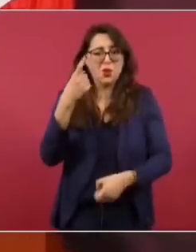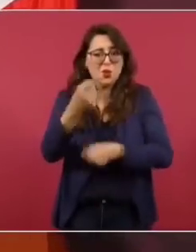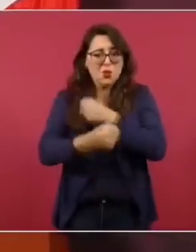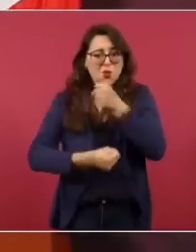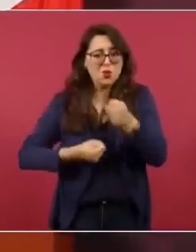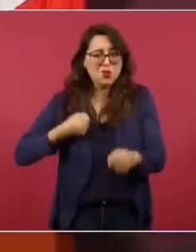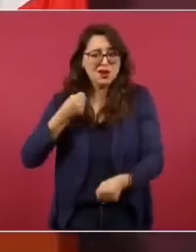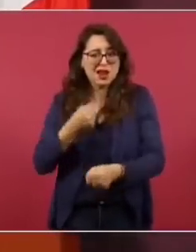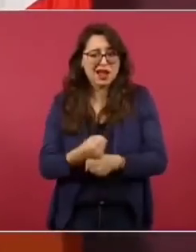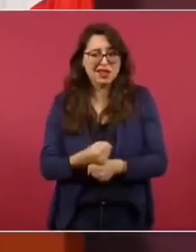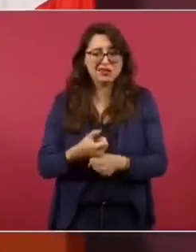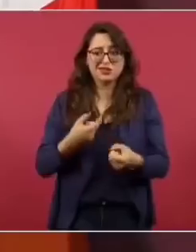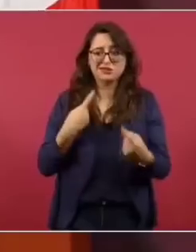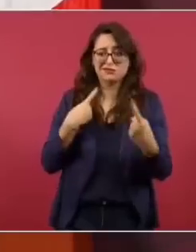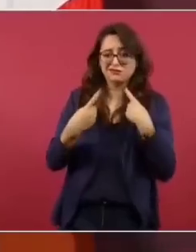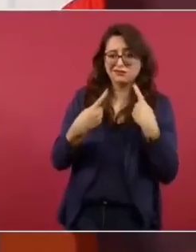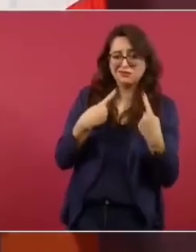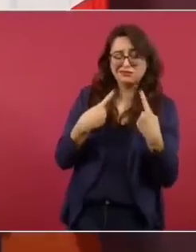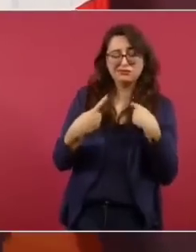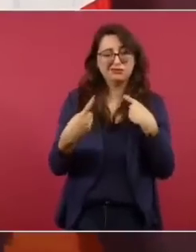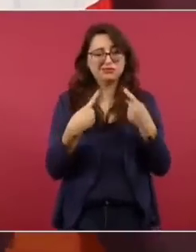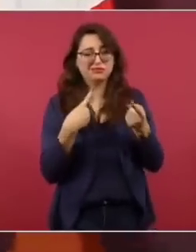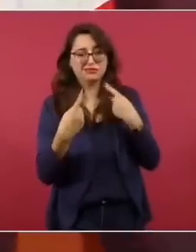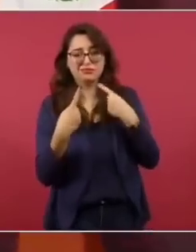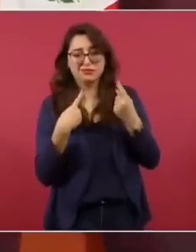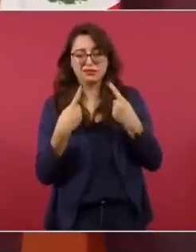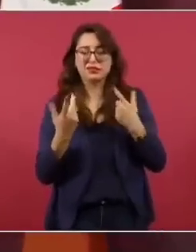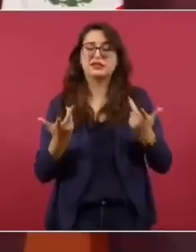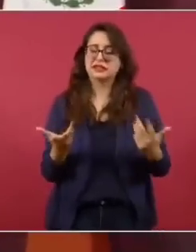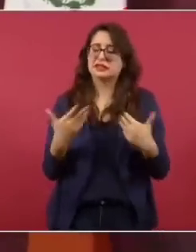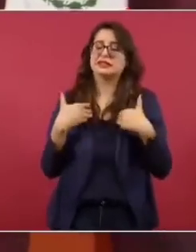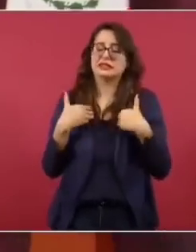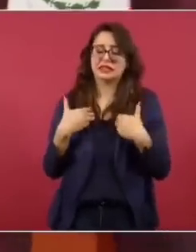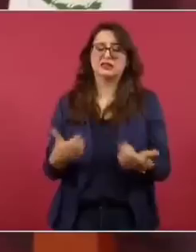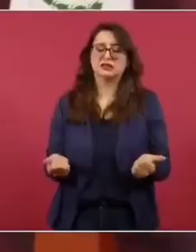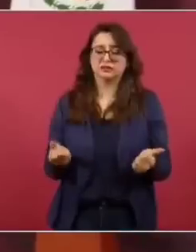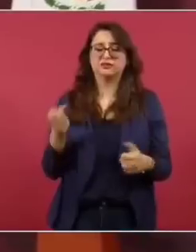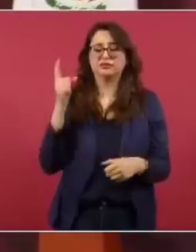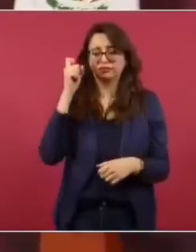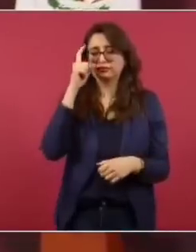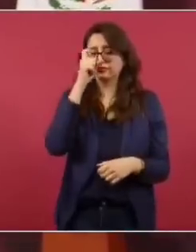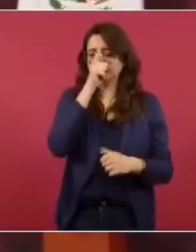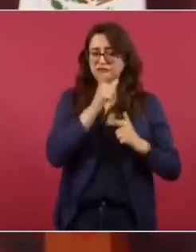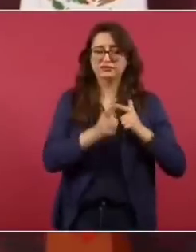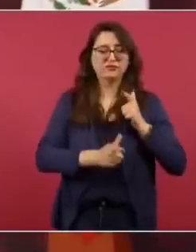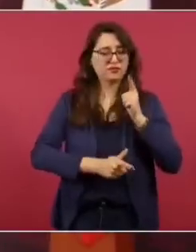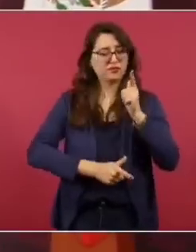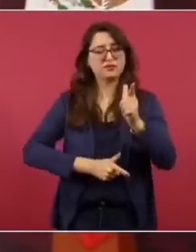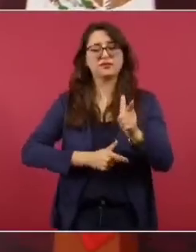la negociación y además son procesos lentos.